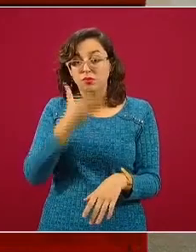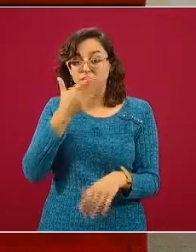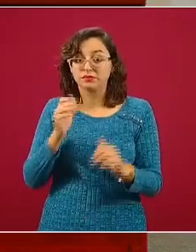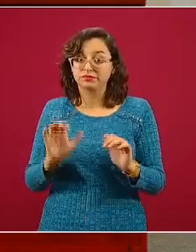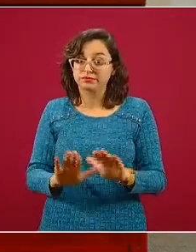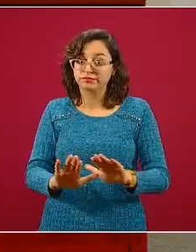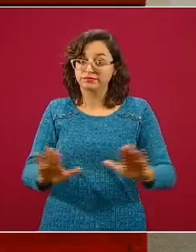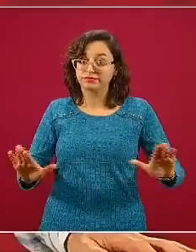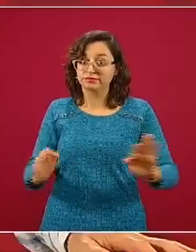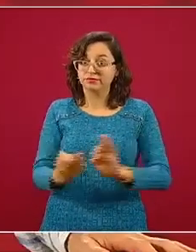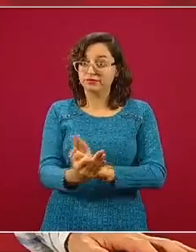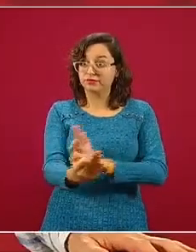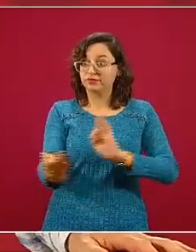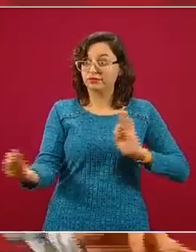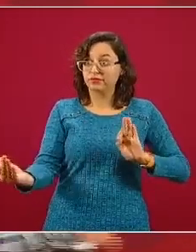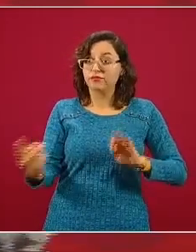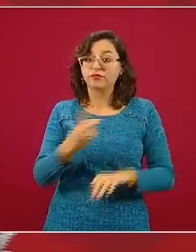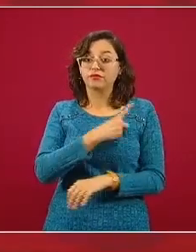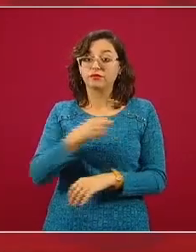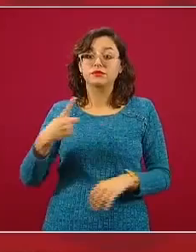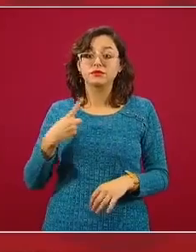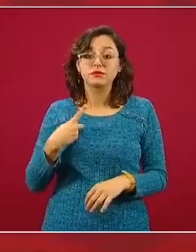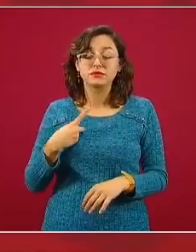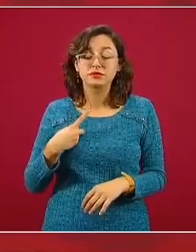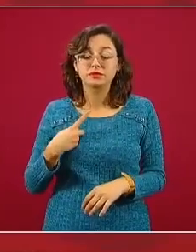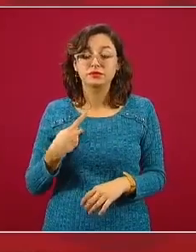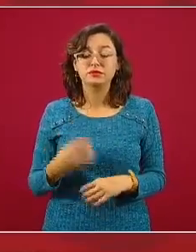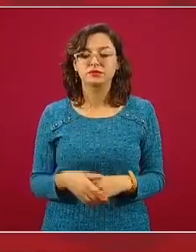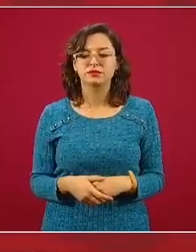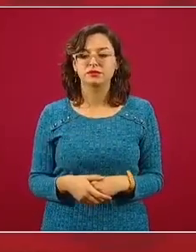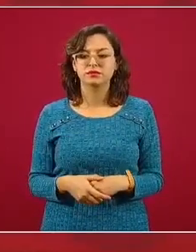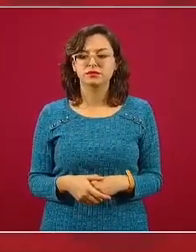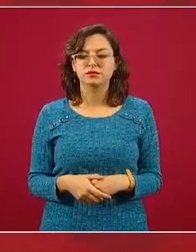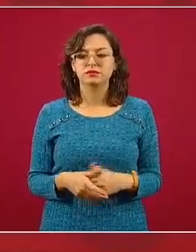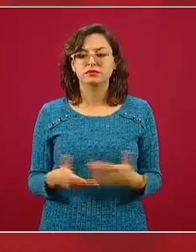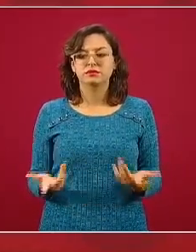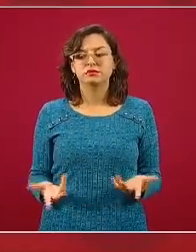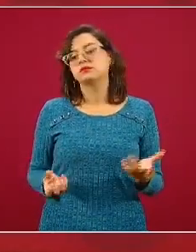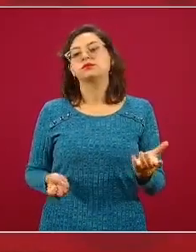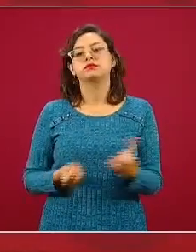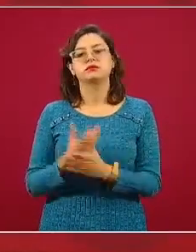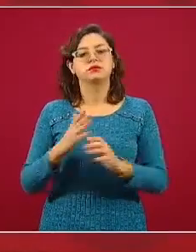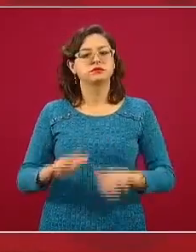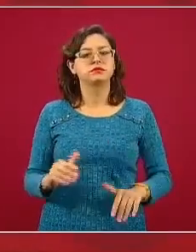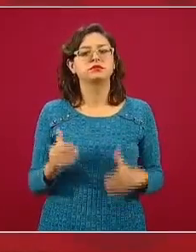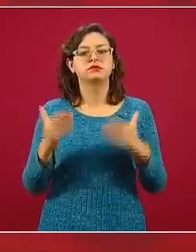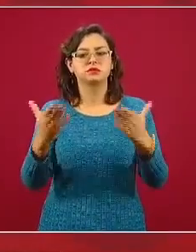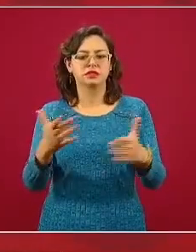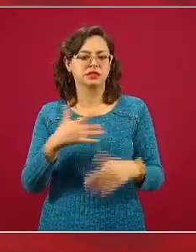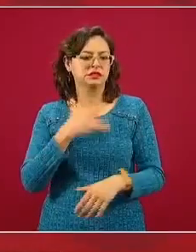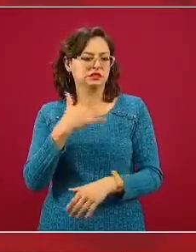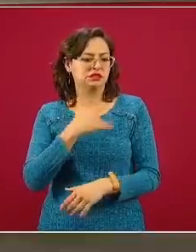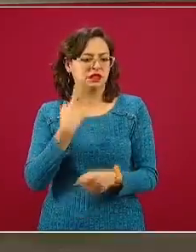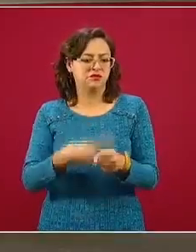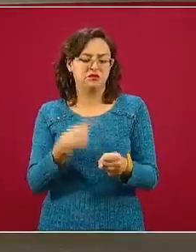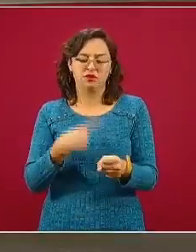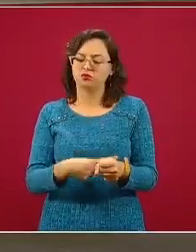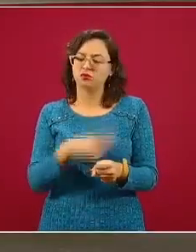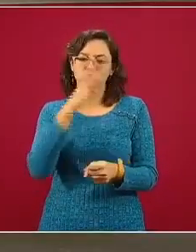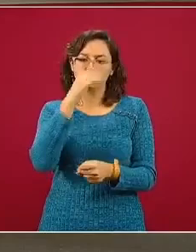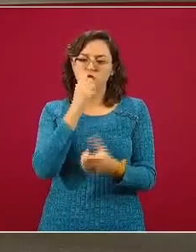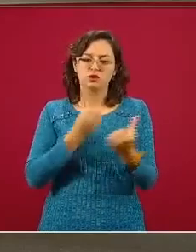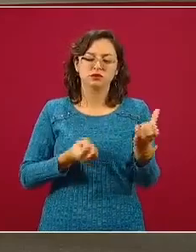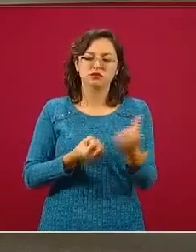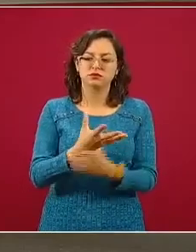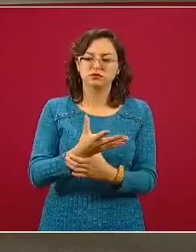distancia, el evitar salir a la calle o al espacio público cuando tenemos síntomas. Y